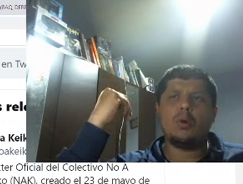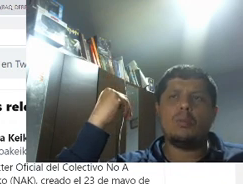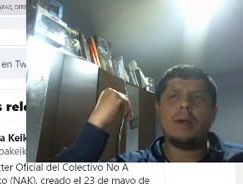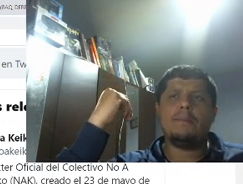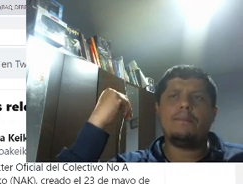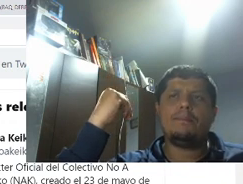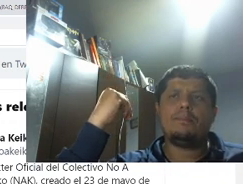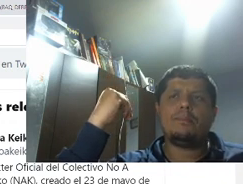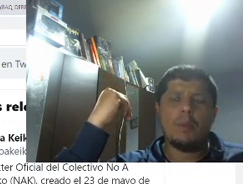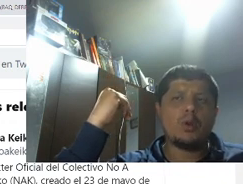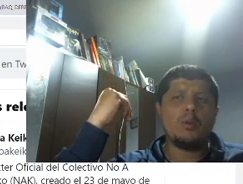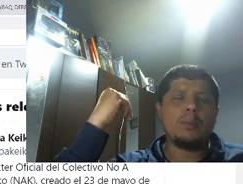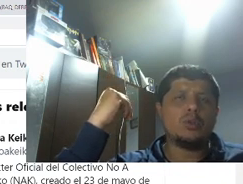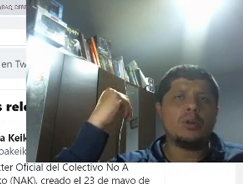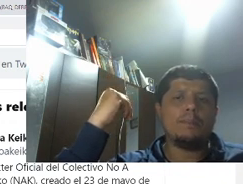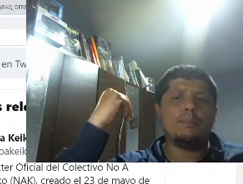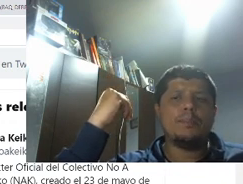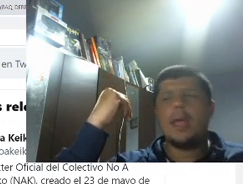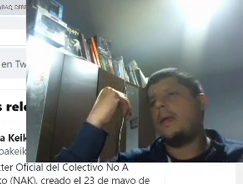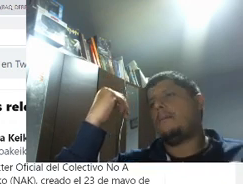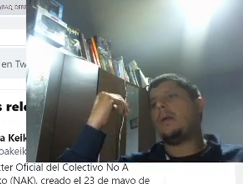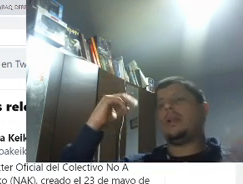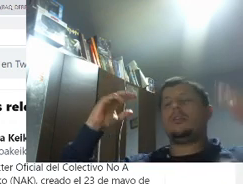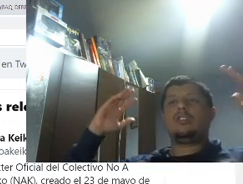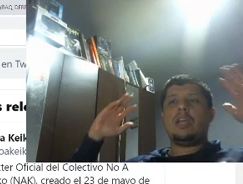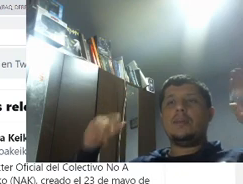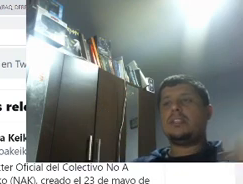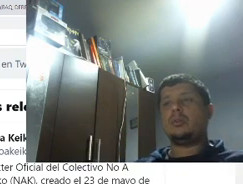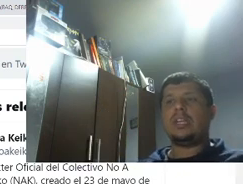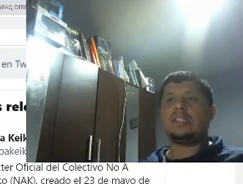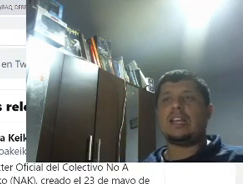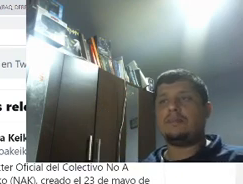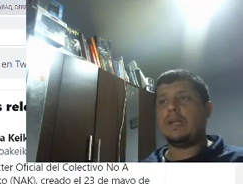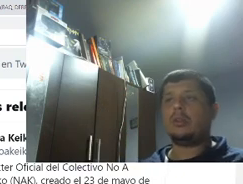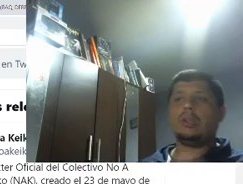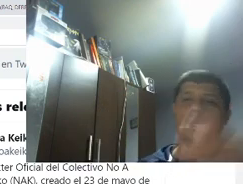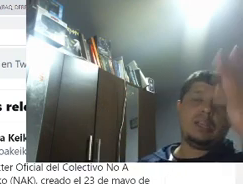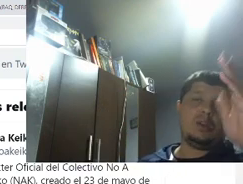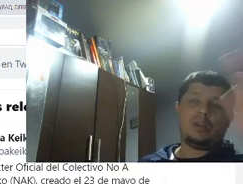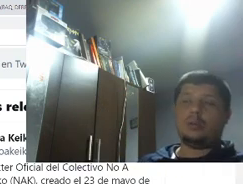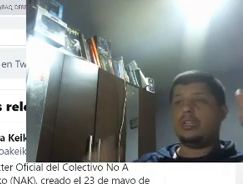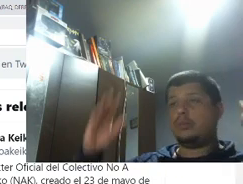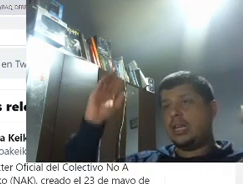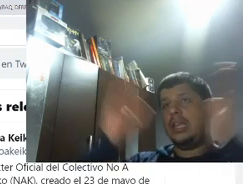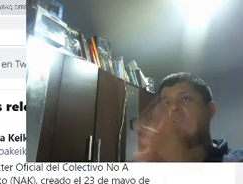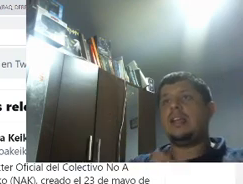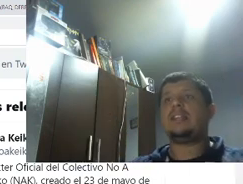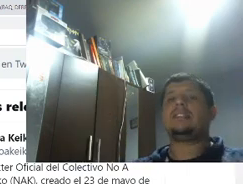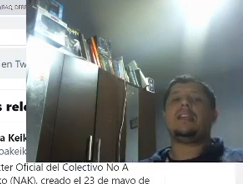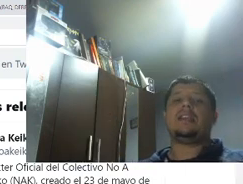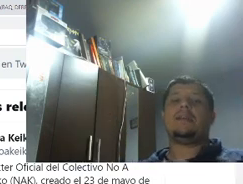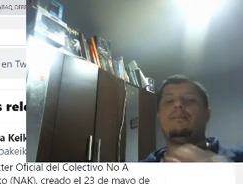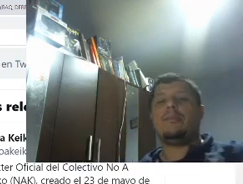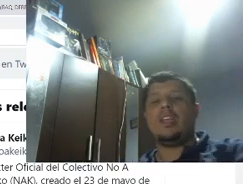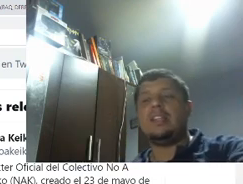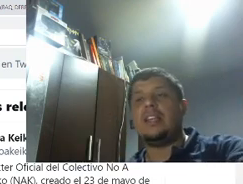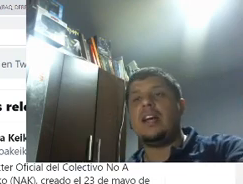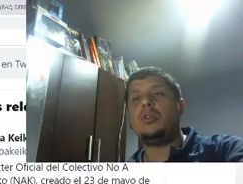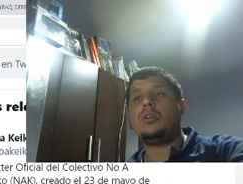Me preocupa. Me preocupa mucho. Pero bueno, no sé qué piensen ustedes al respecto de lo que escuchamos aquí en este